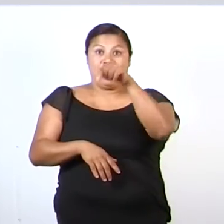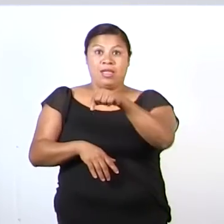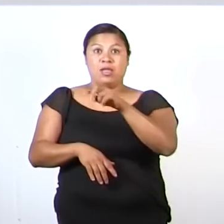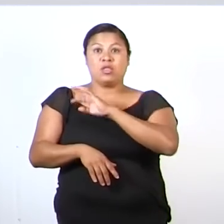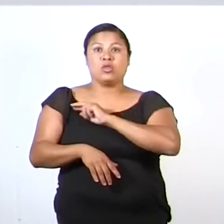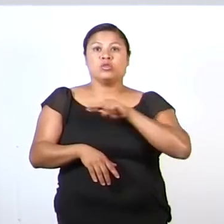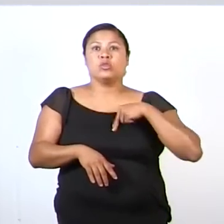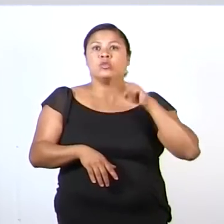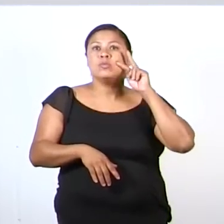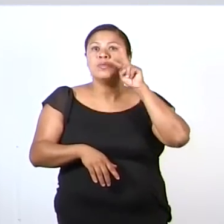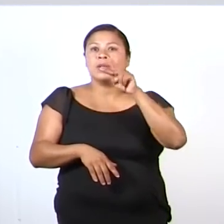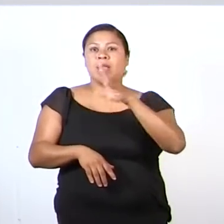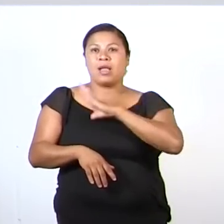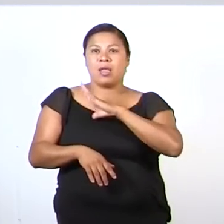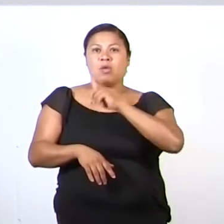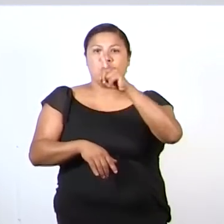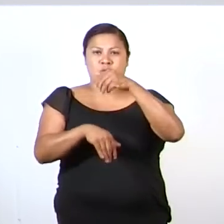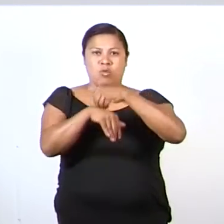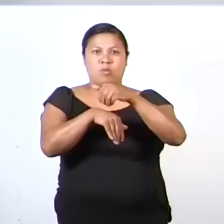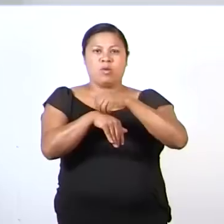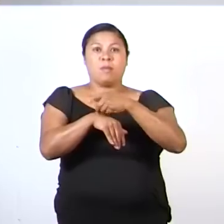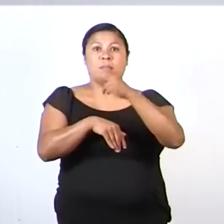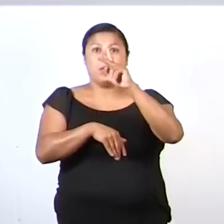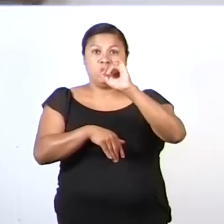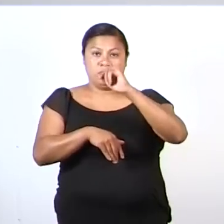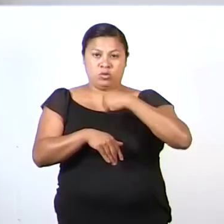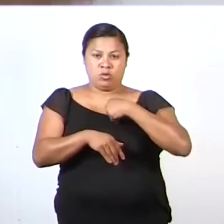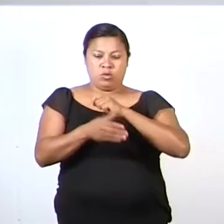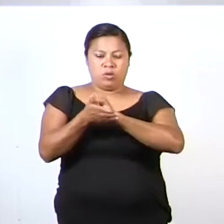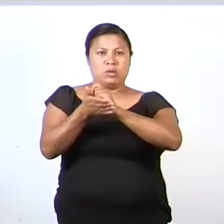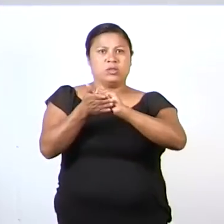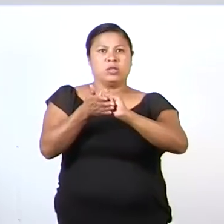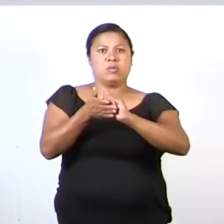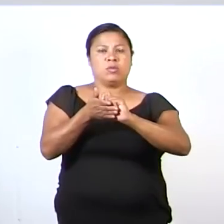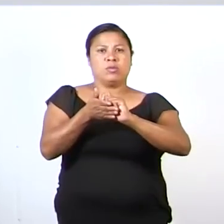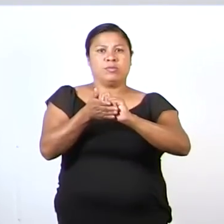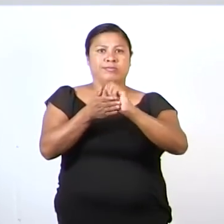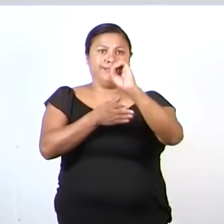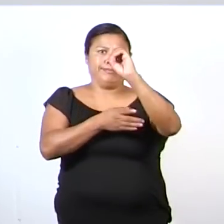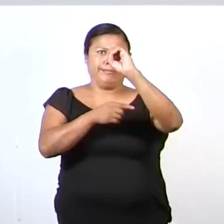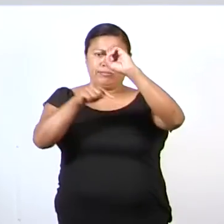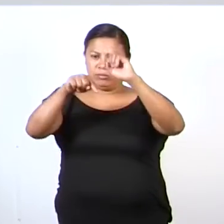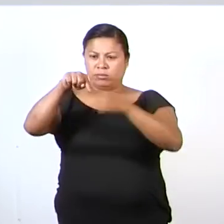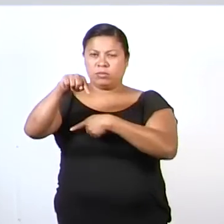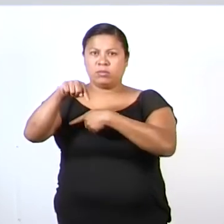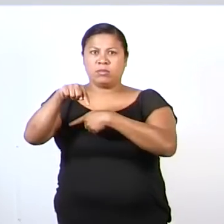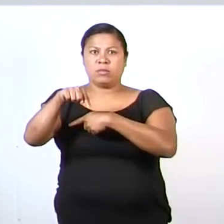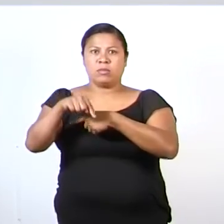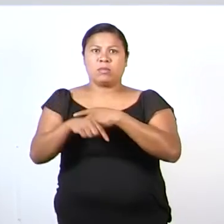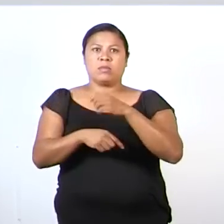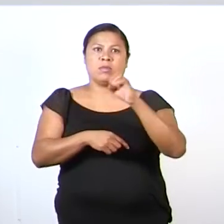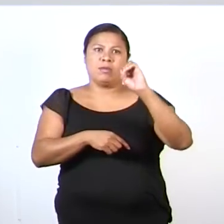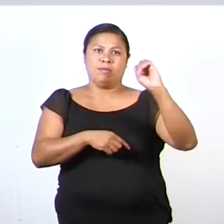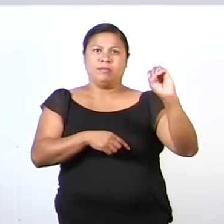representar una cantidad. Pero si lo escribo del lado izquierdo,